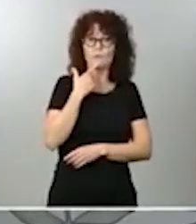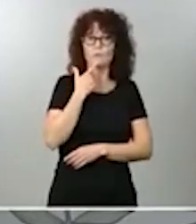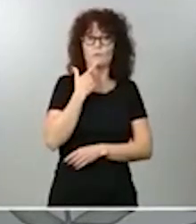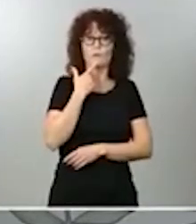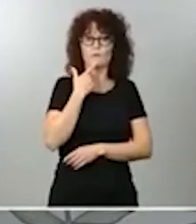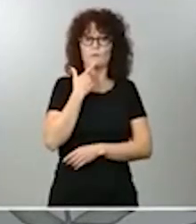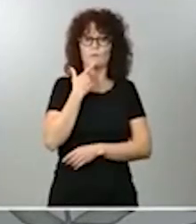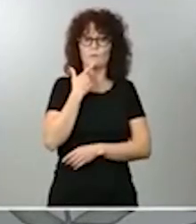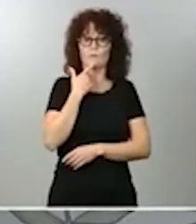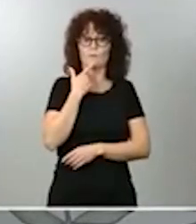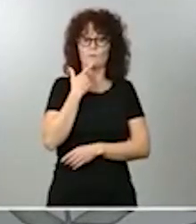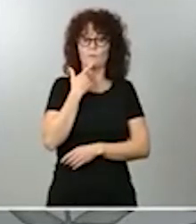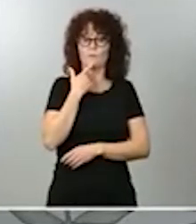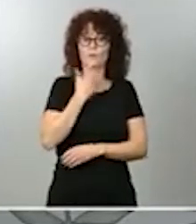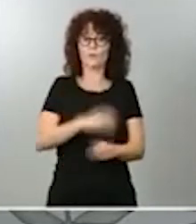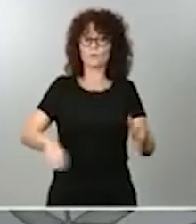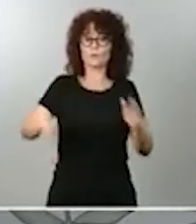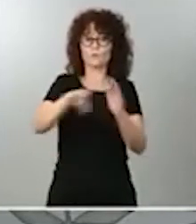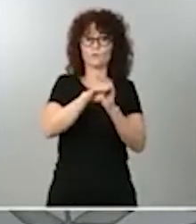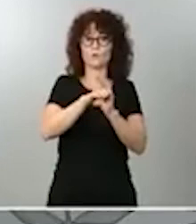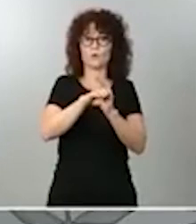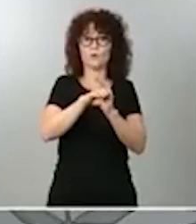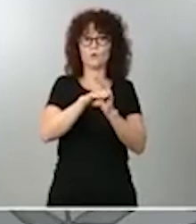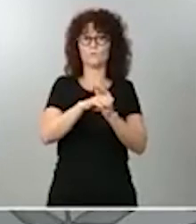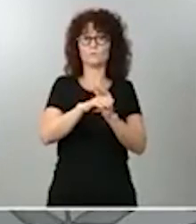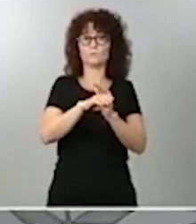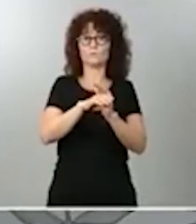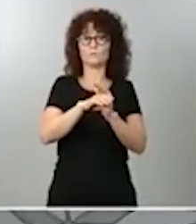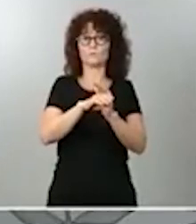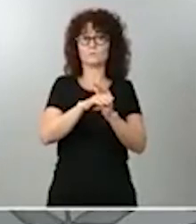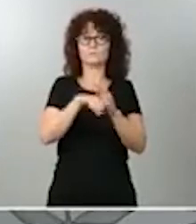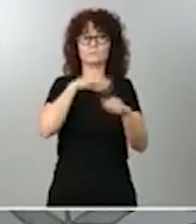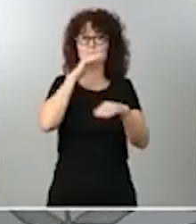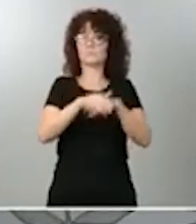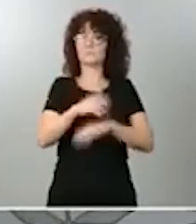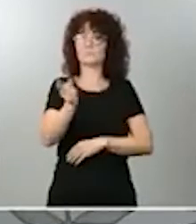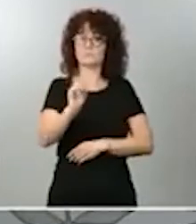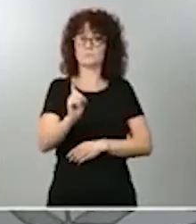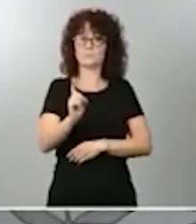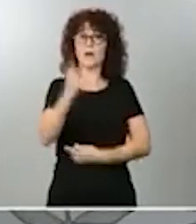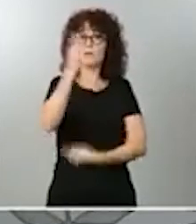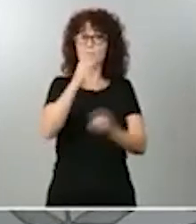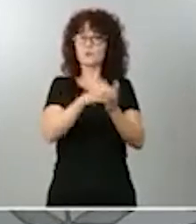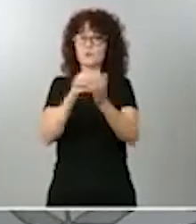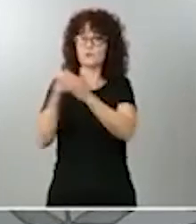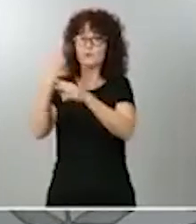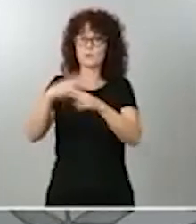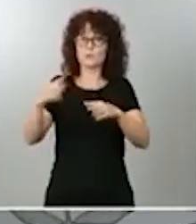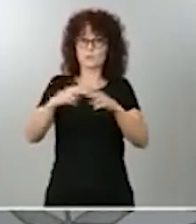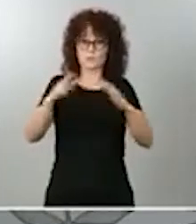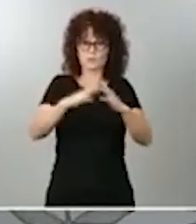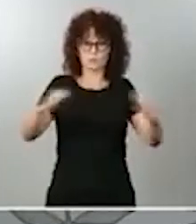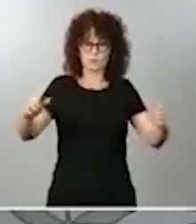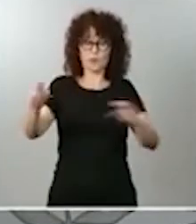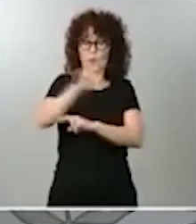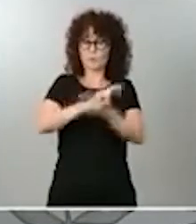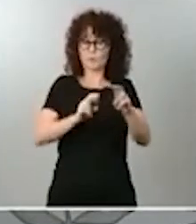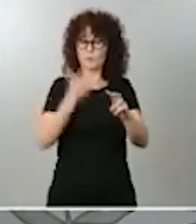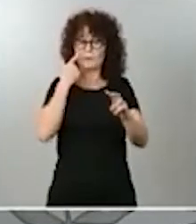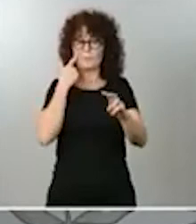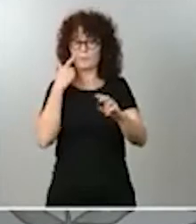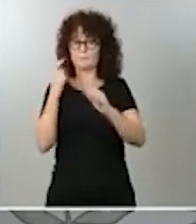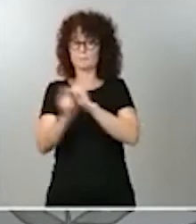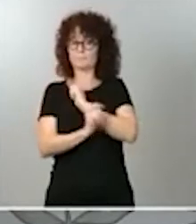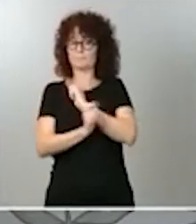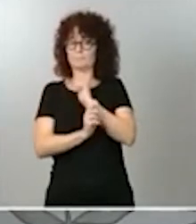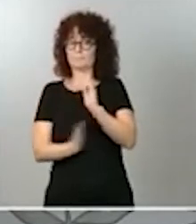constitucional y cuando determinados grupos políticos de la Cámara buscan una fórmula, están trabajando un consenso para